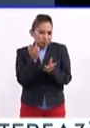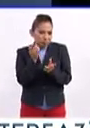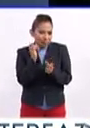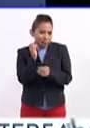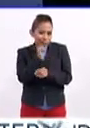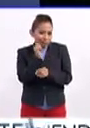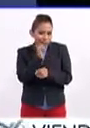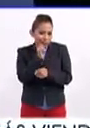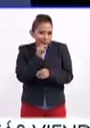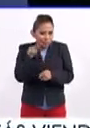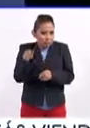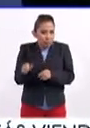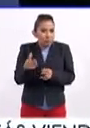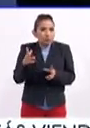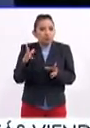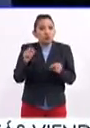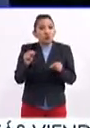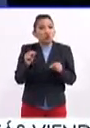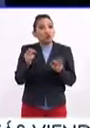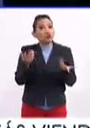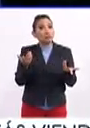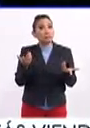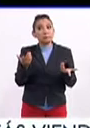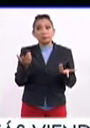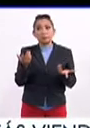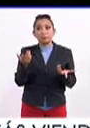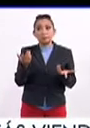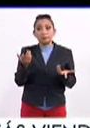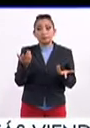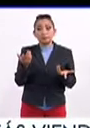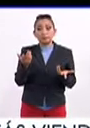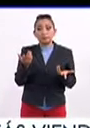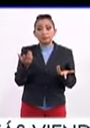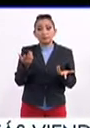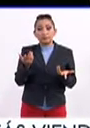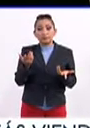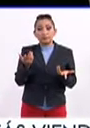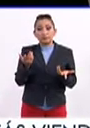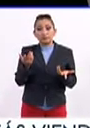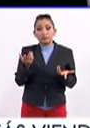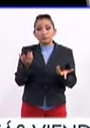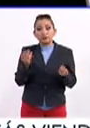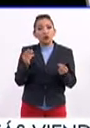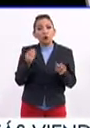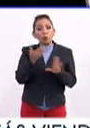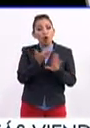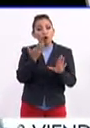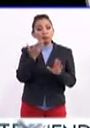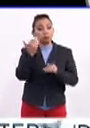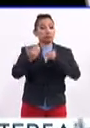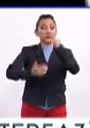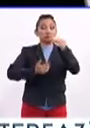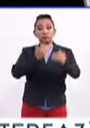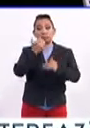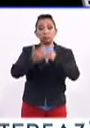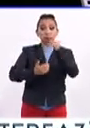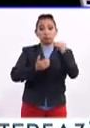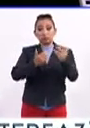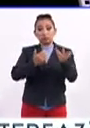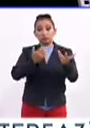bueno, básicamente, este, no somos, no tenemos como tan desarrollado esta,